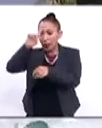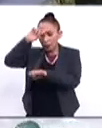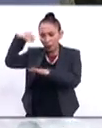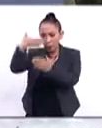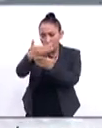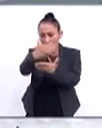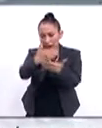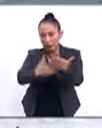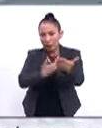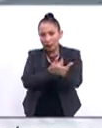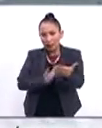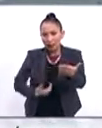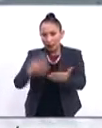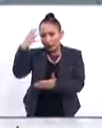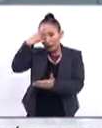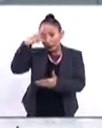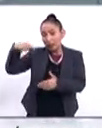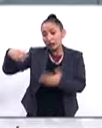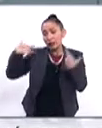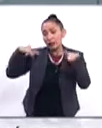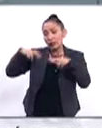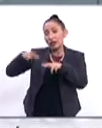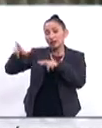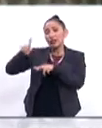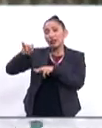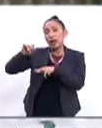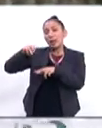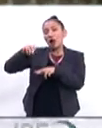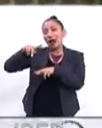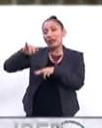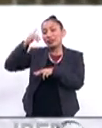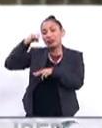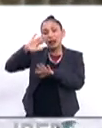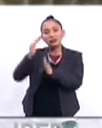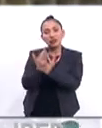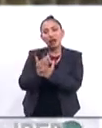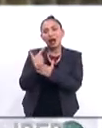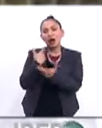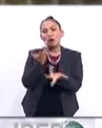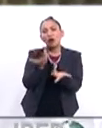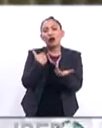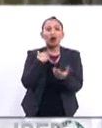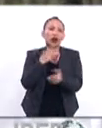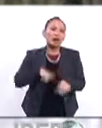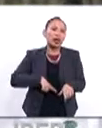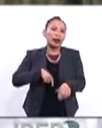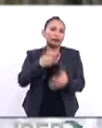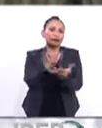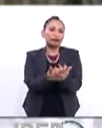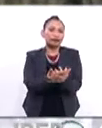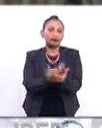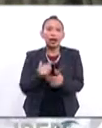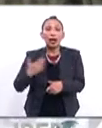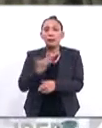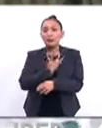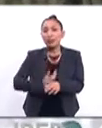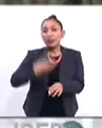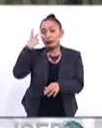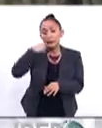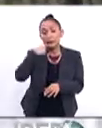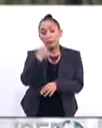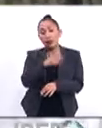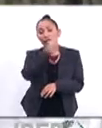presentadas por el presidente Donald Trump y los representantes demócratas para poner fin al paro gubernamental el presidente estadounidense